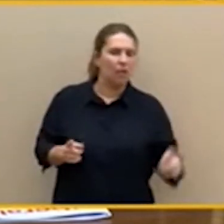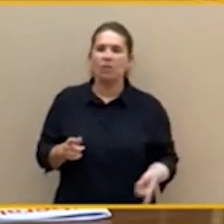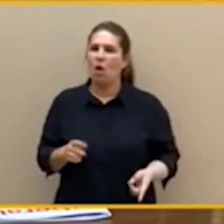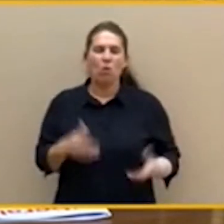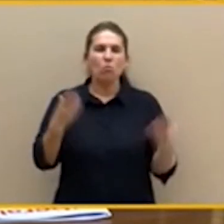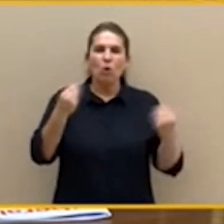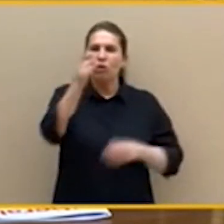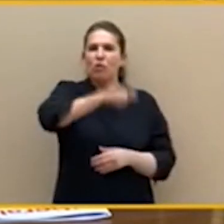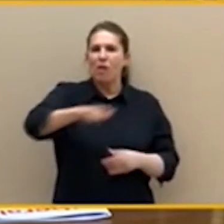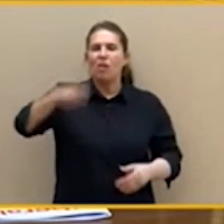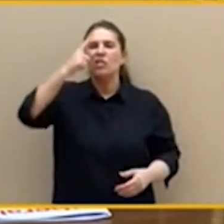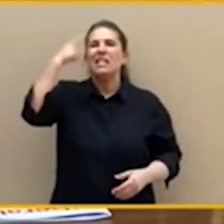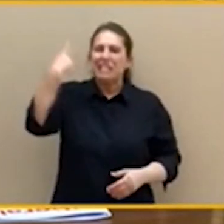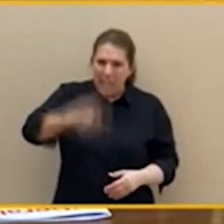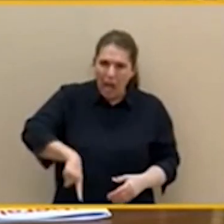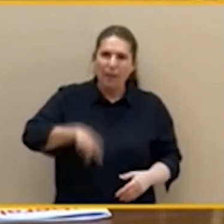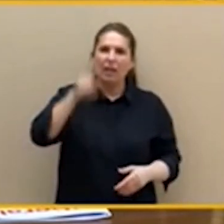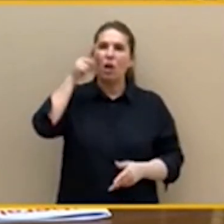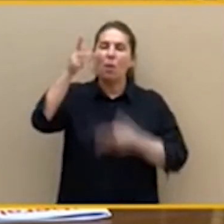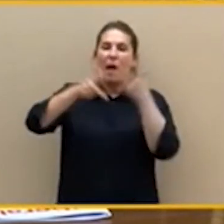el PSOE, si es que lo sabemos.